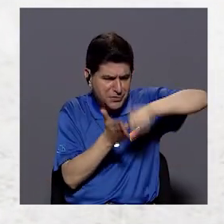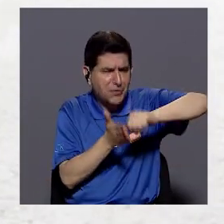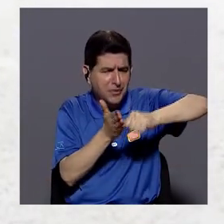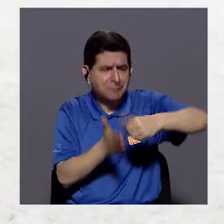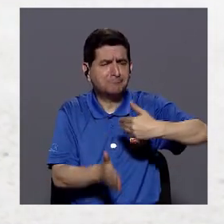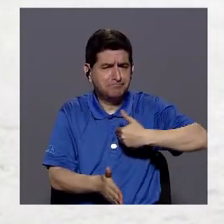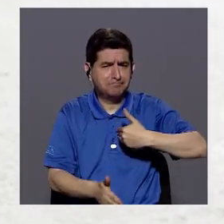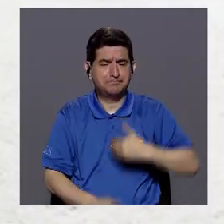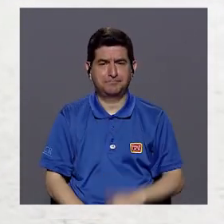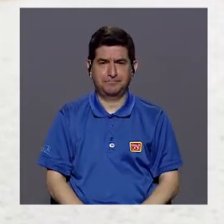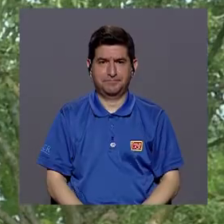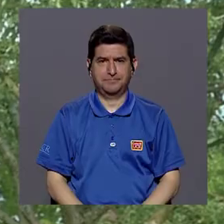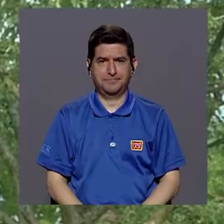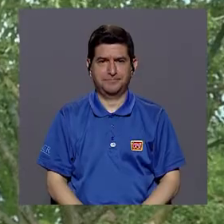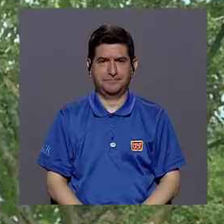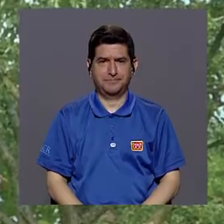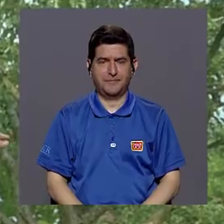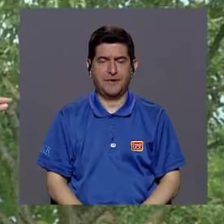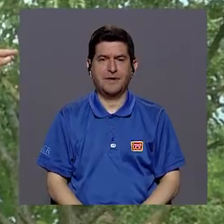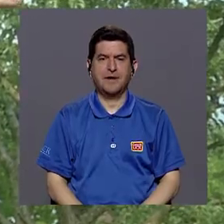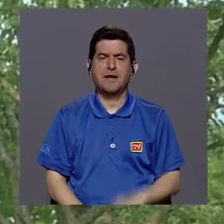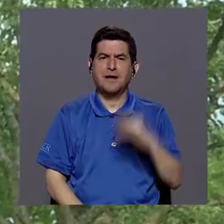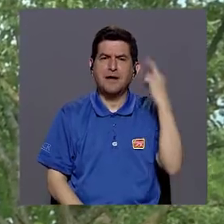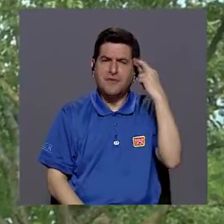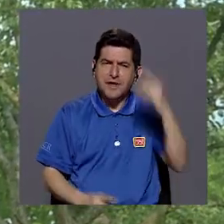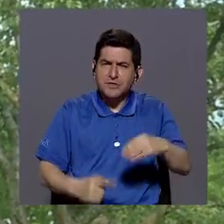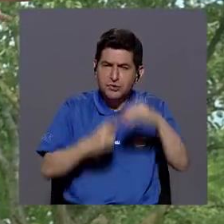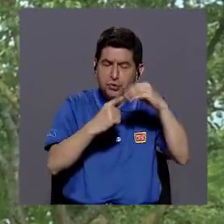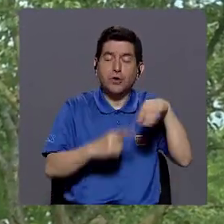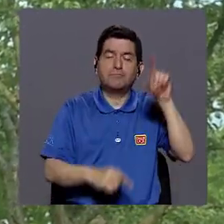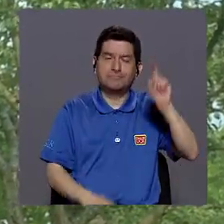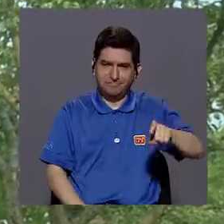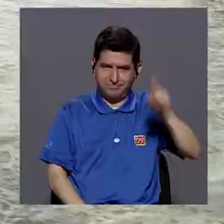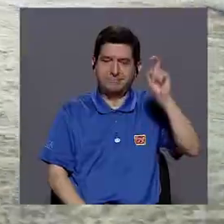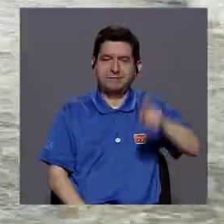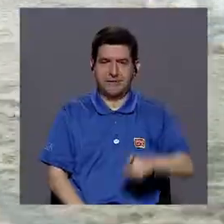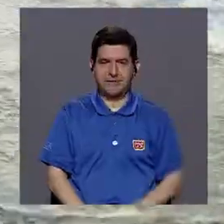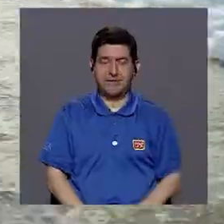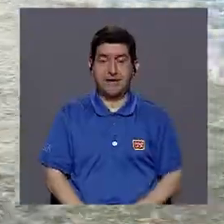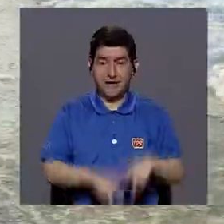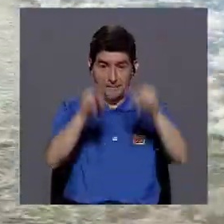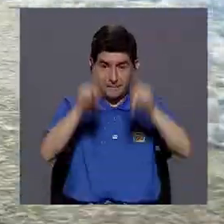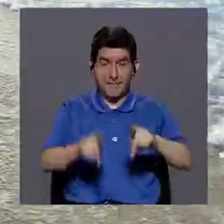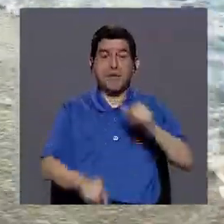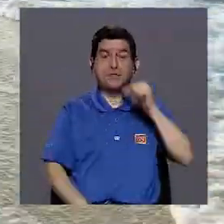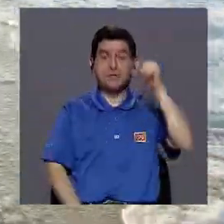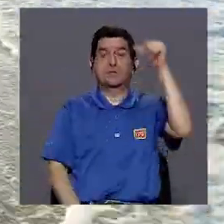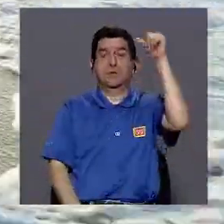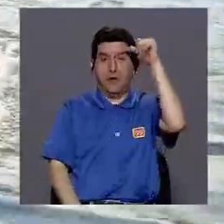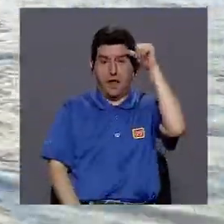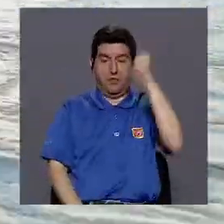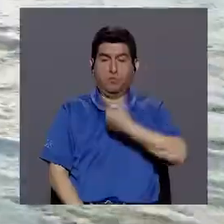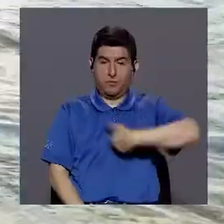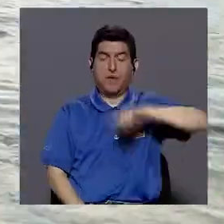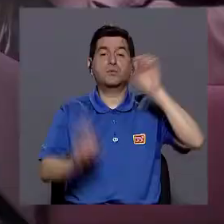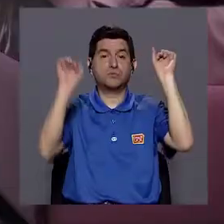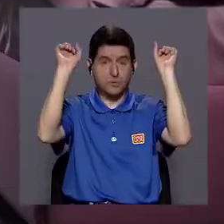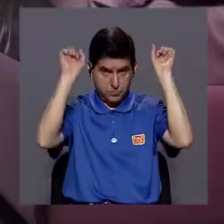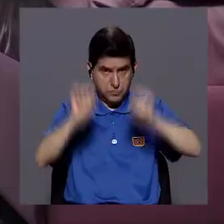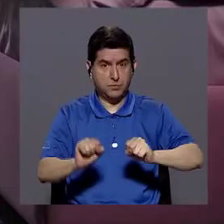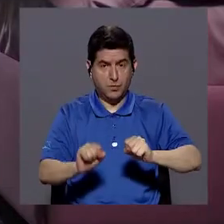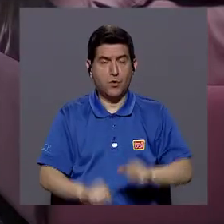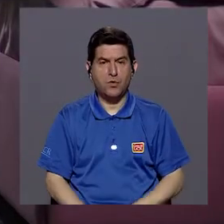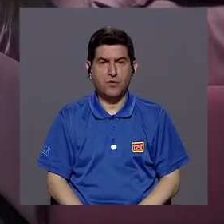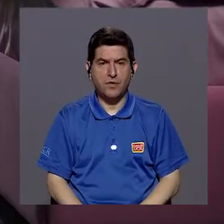énfasis, principalmente porque sí necesita de que como personas adultas podamos